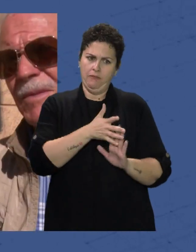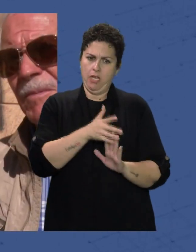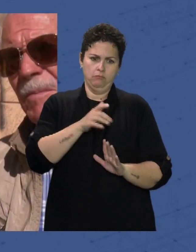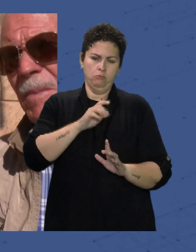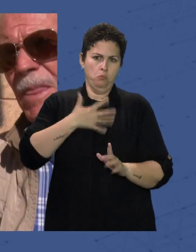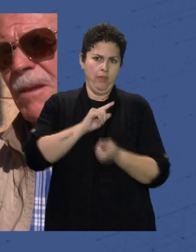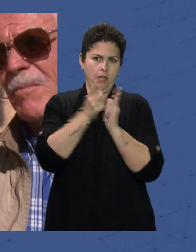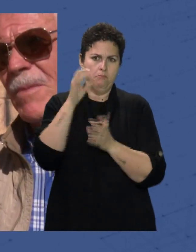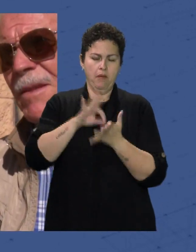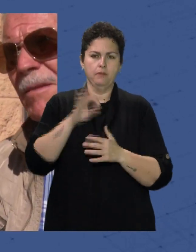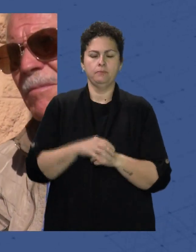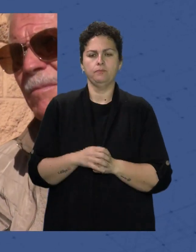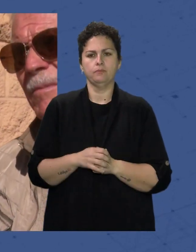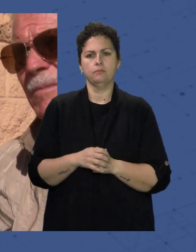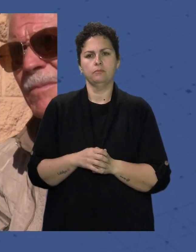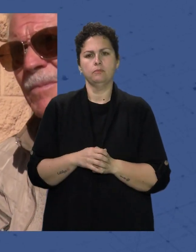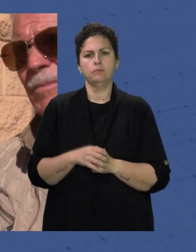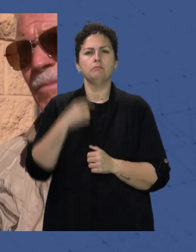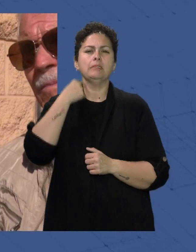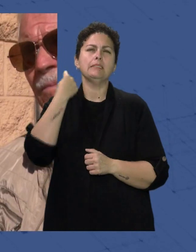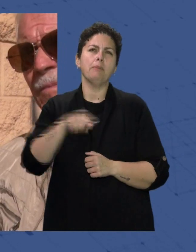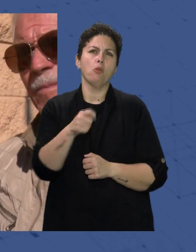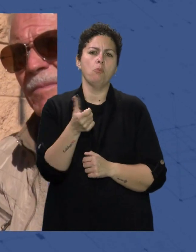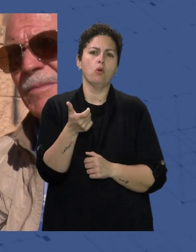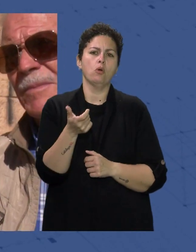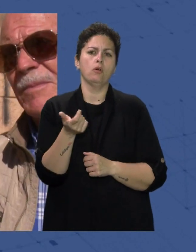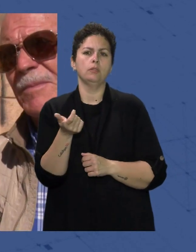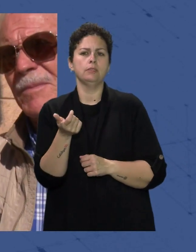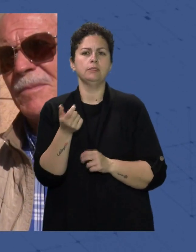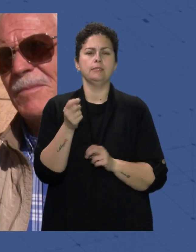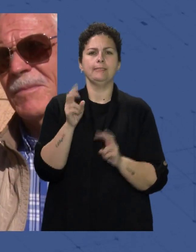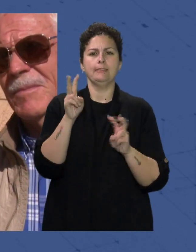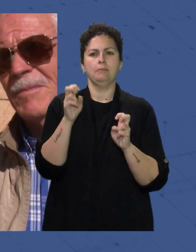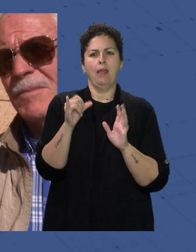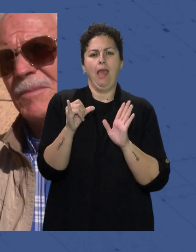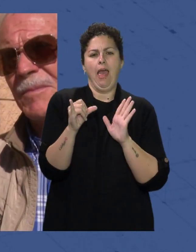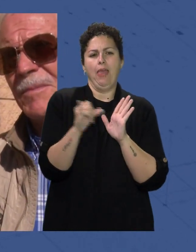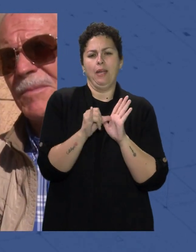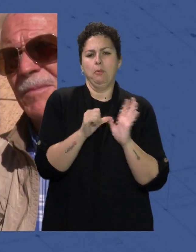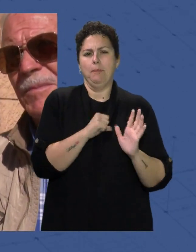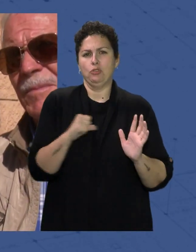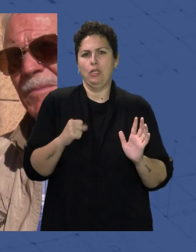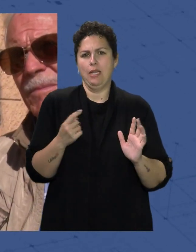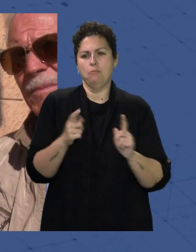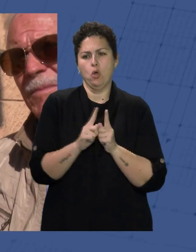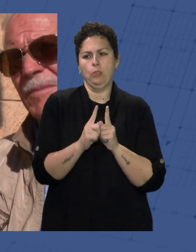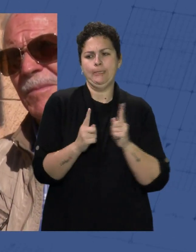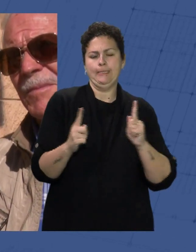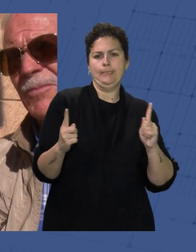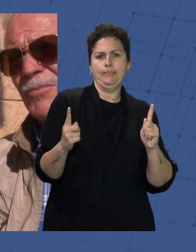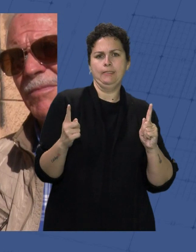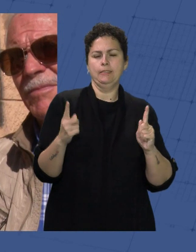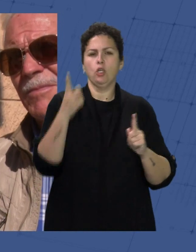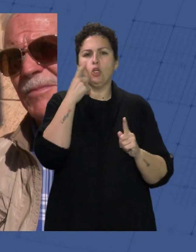Se ha perdido Un poco De digamos El acercamiento Ese personal Que teníamos Se ha perdido La costumbre De